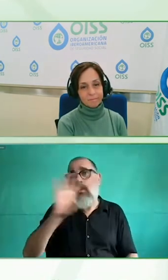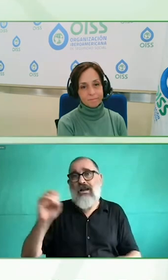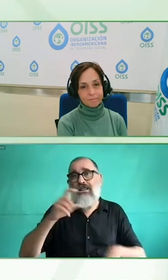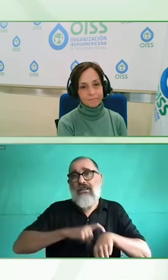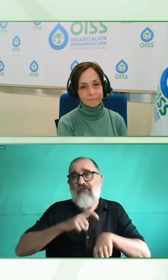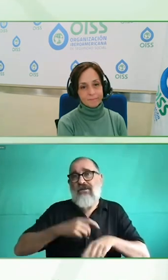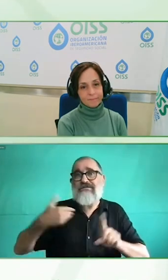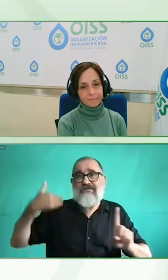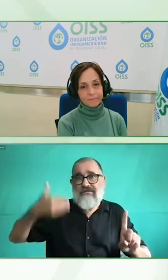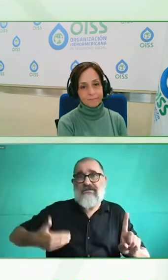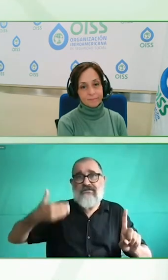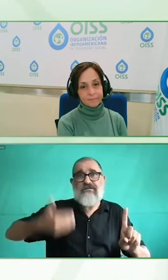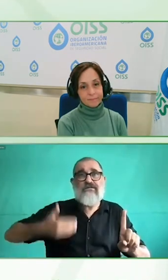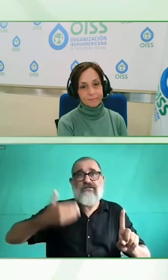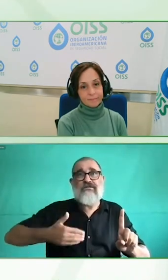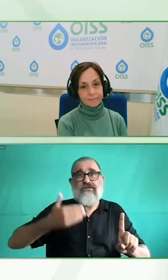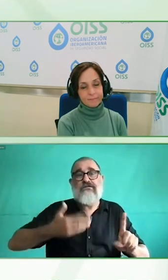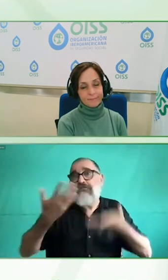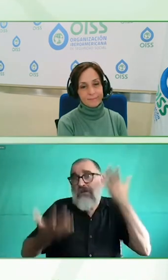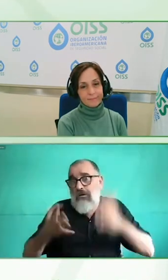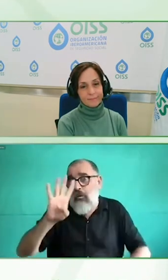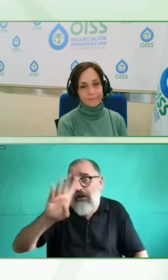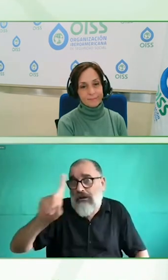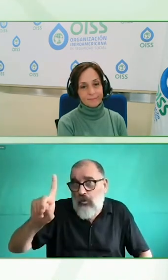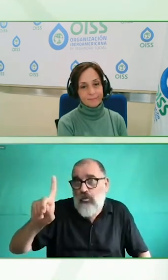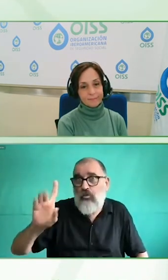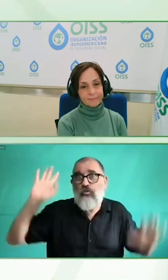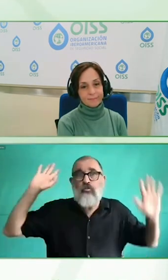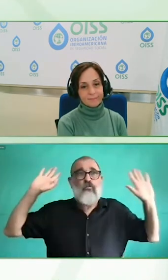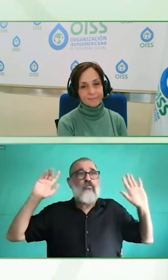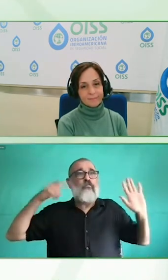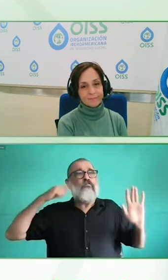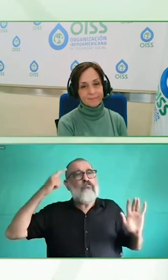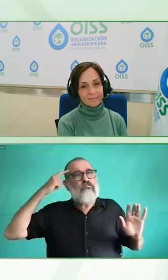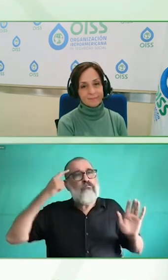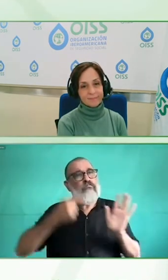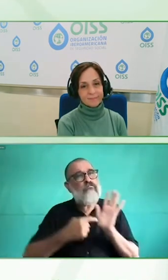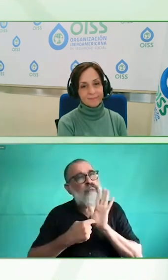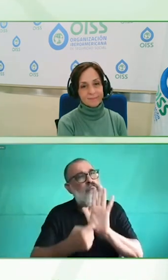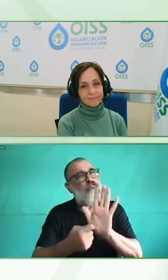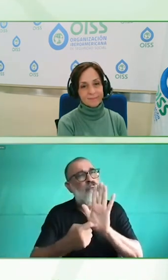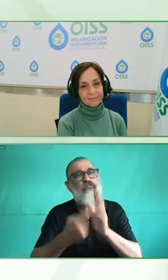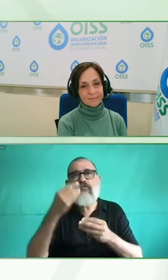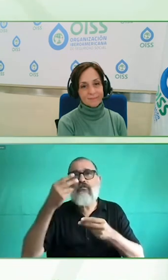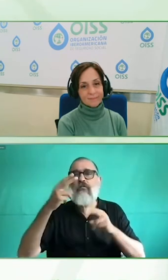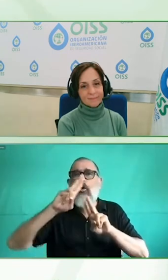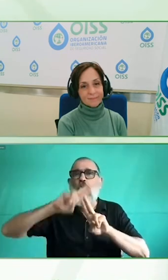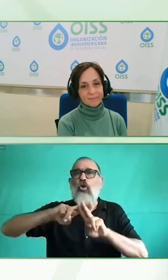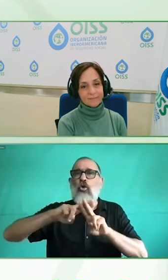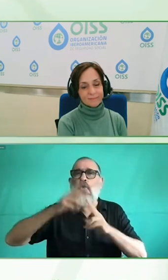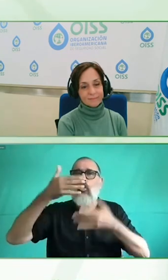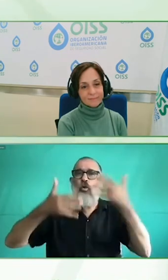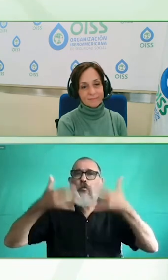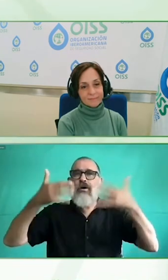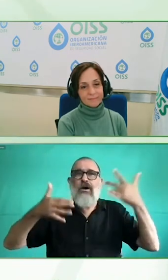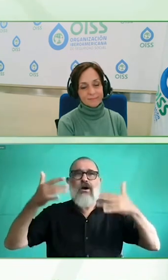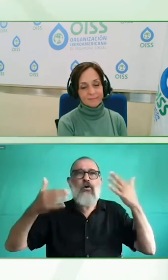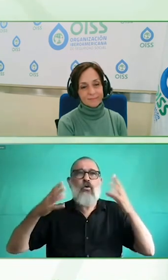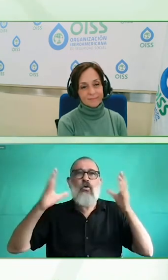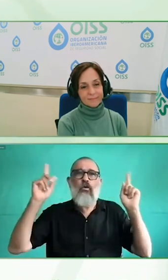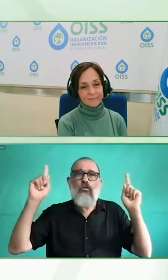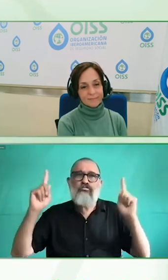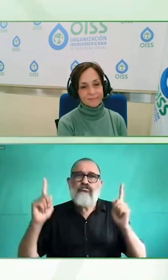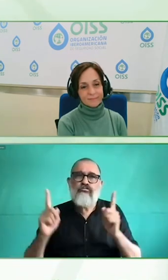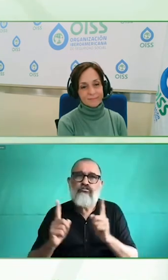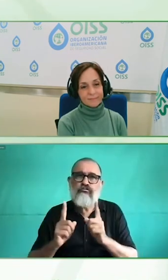acompañar a la segunda y a la tercera y como hablaba al principio cuando hilaba con experiencia de cliente y experiencia de empleado no nos olvidemos que lo más importante es nuestra propia